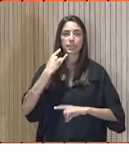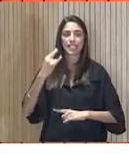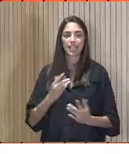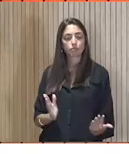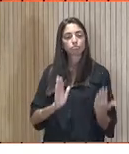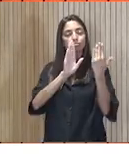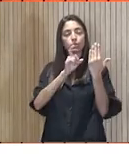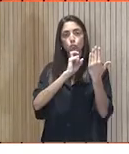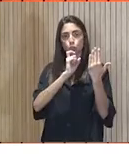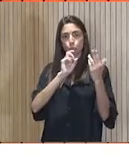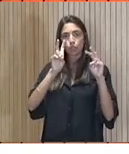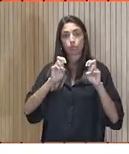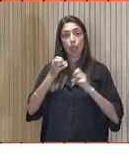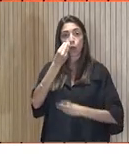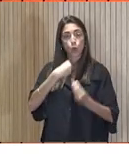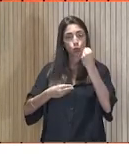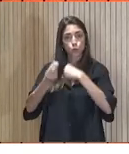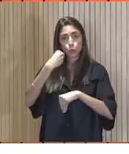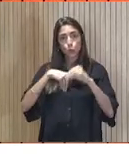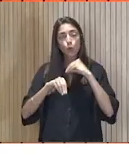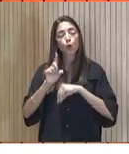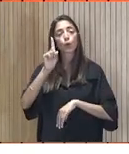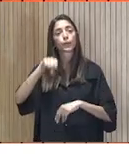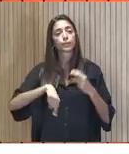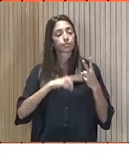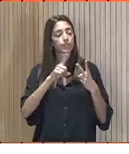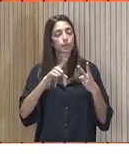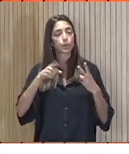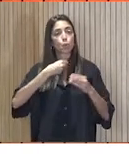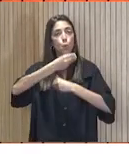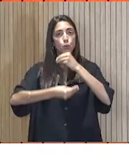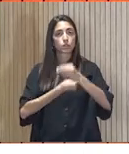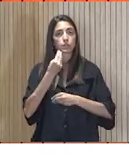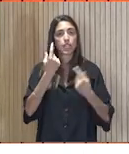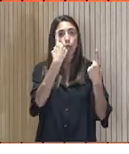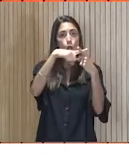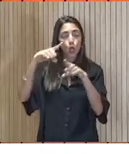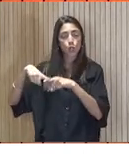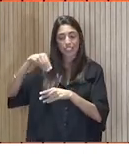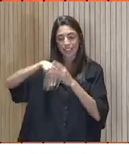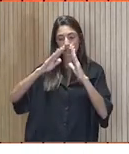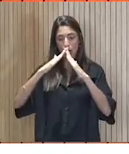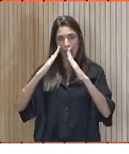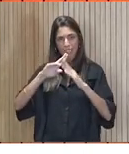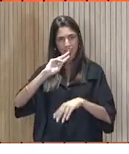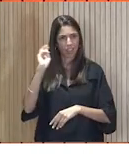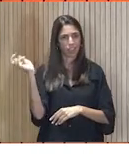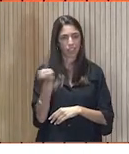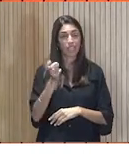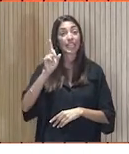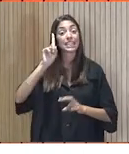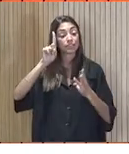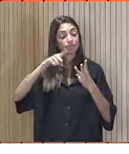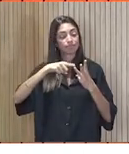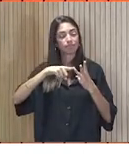consumo, como en la utilización de los elementos de un hogar, etcétera, etcétera. Y también, cómo